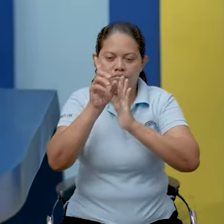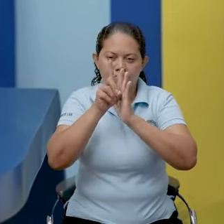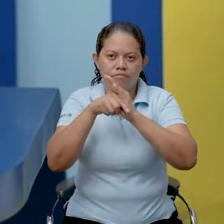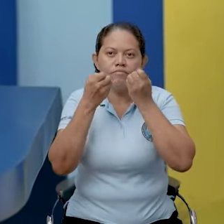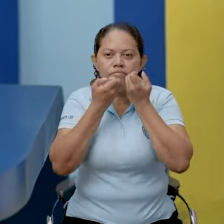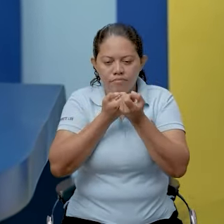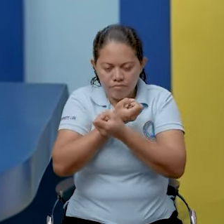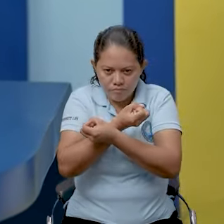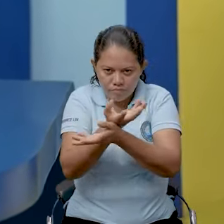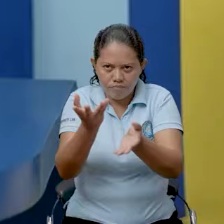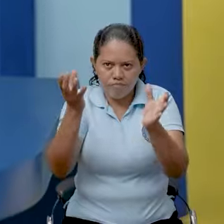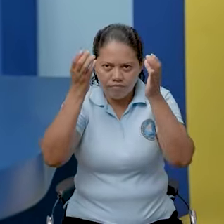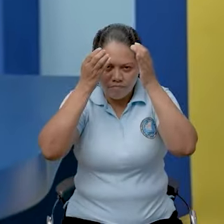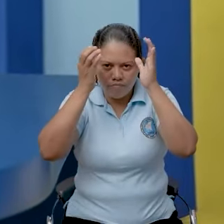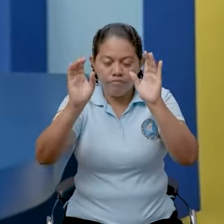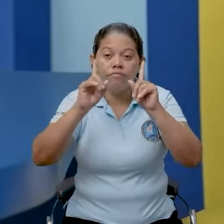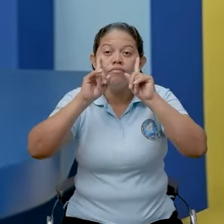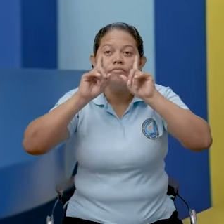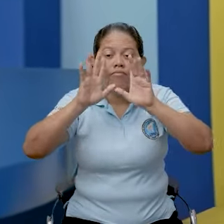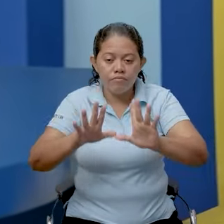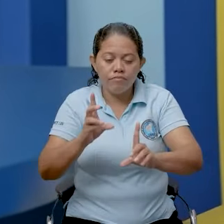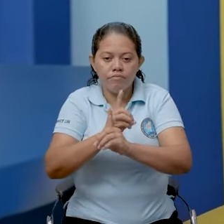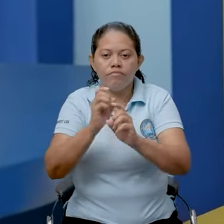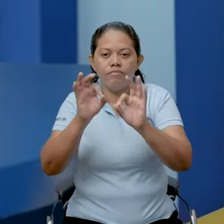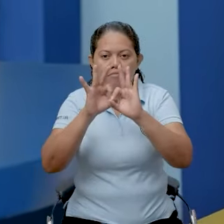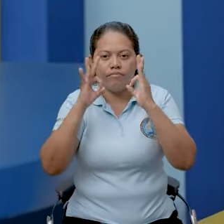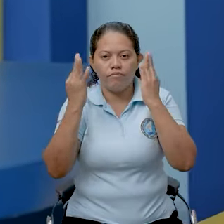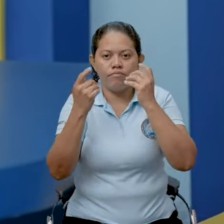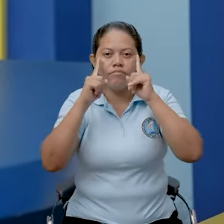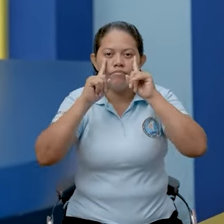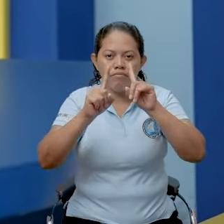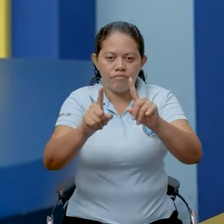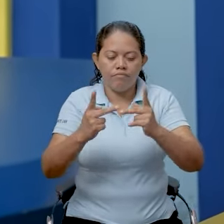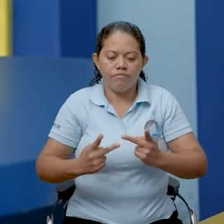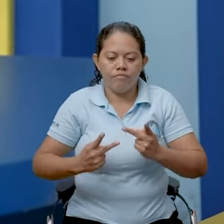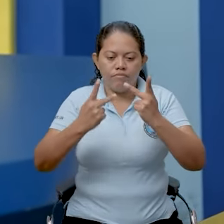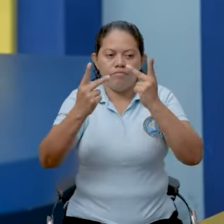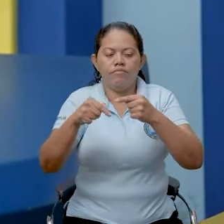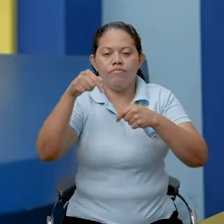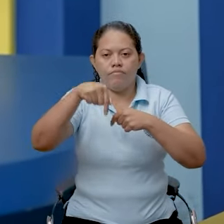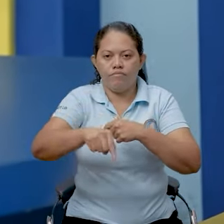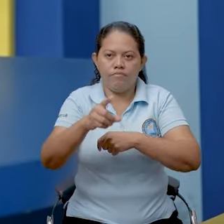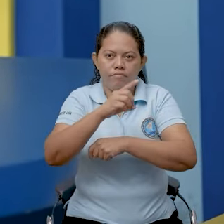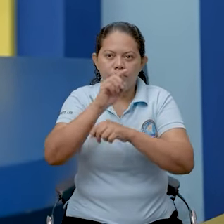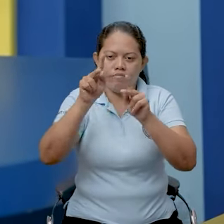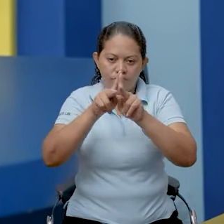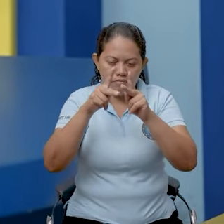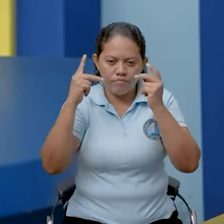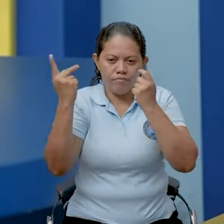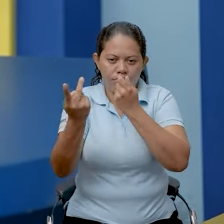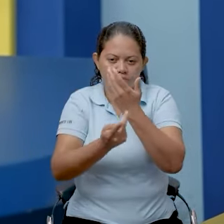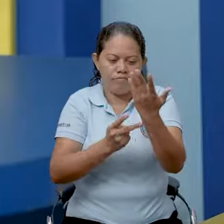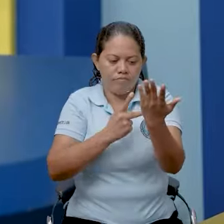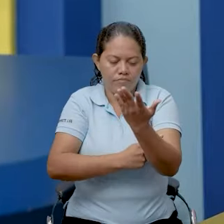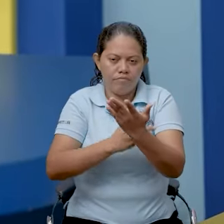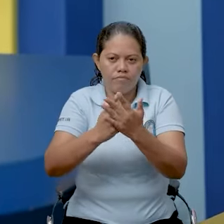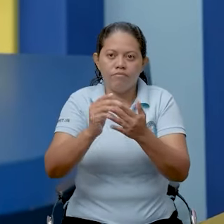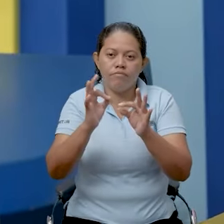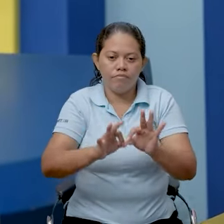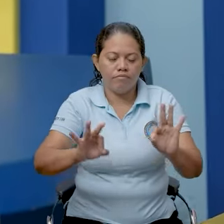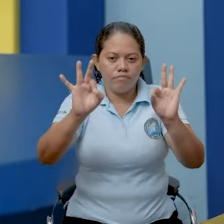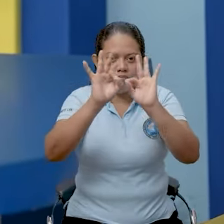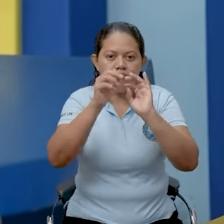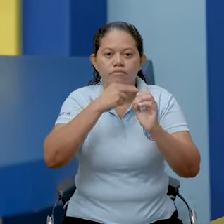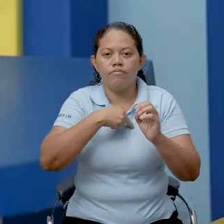en el que promovemos una cultura de prevención para la protección de la vida. En esta edición estaremos hablando de un tema que sin